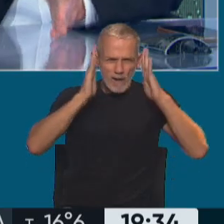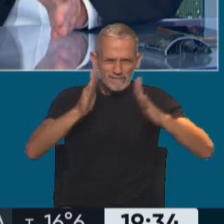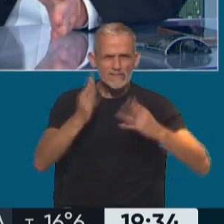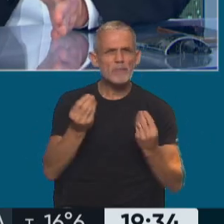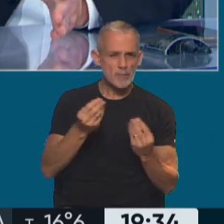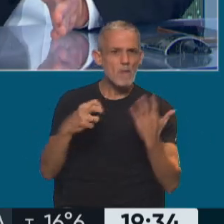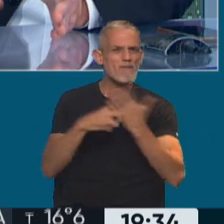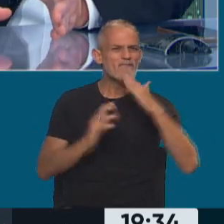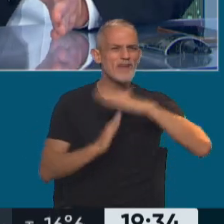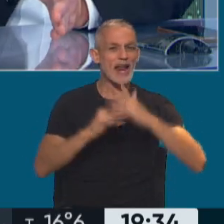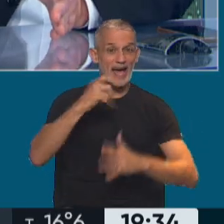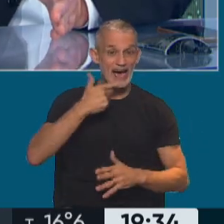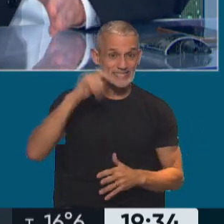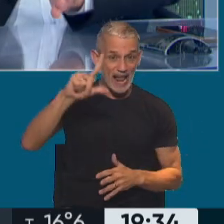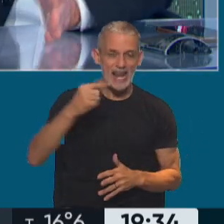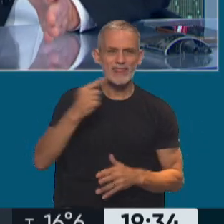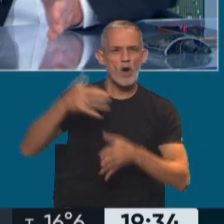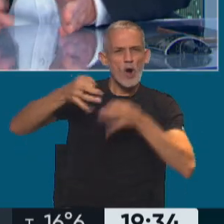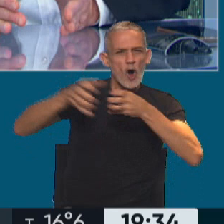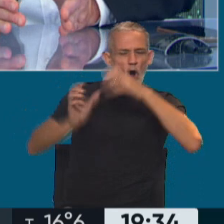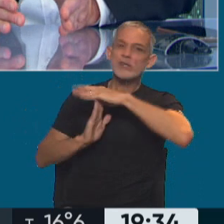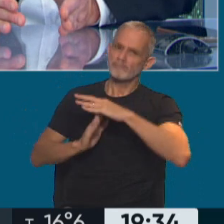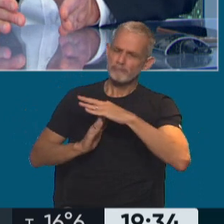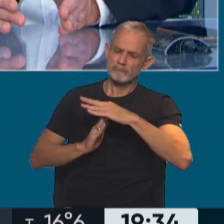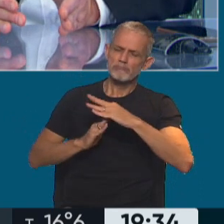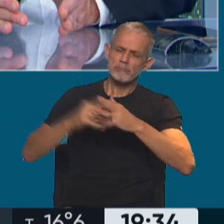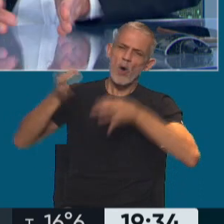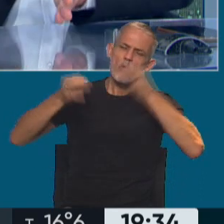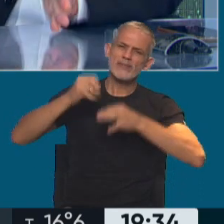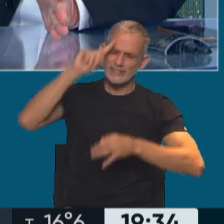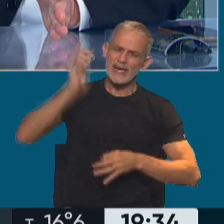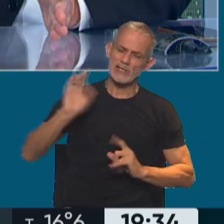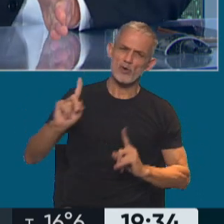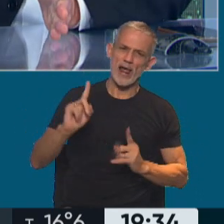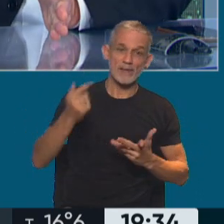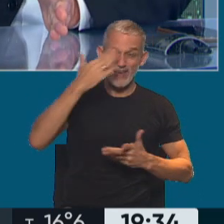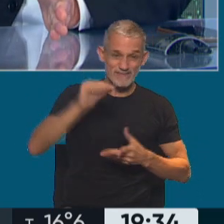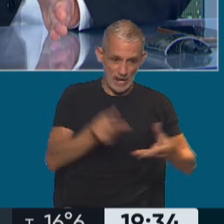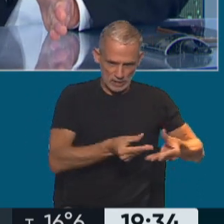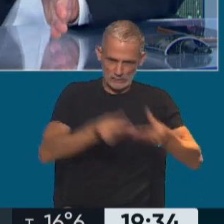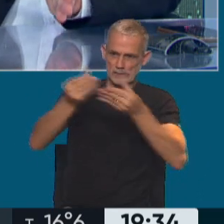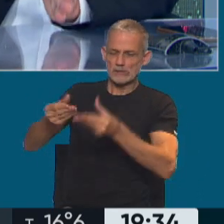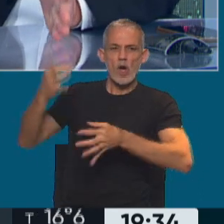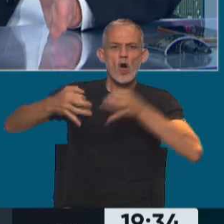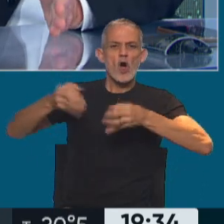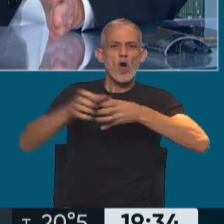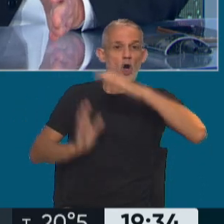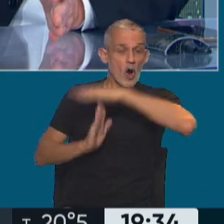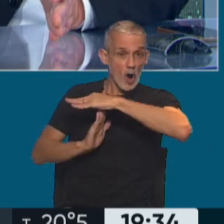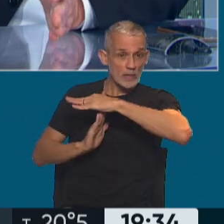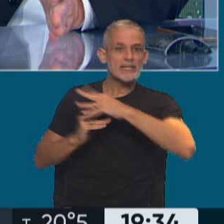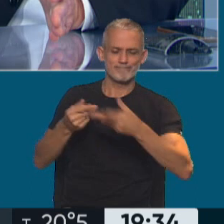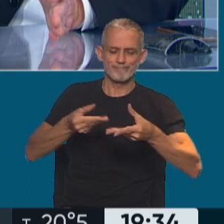esto. El procurador Eduardo Casal le dijo a la corte, esto tiene que ir a la justicia federal, y finalmente la corte le decidió